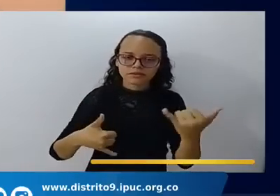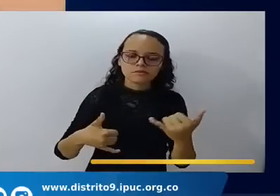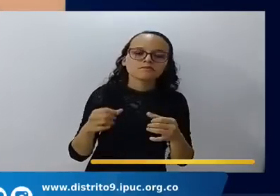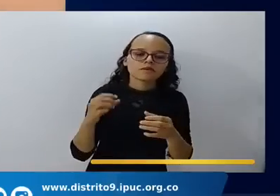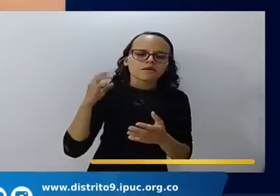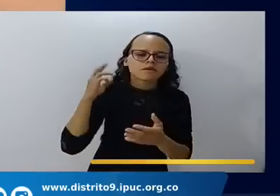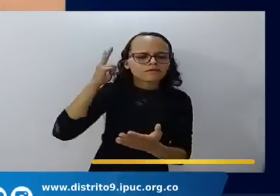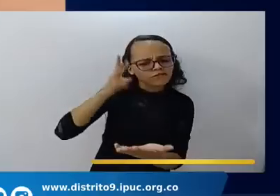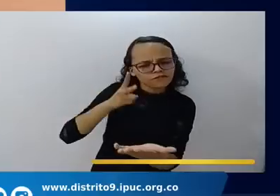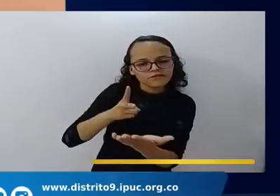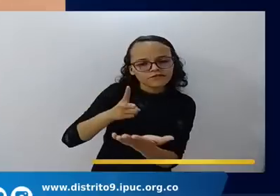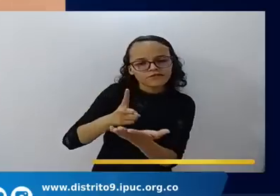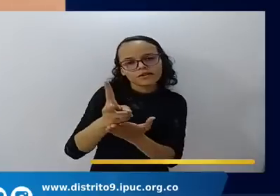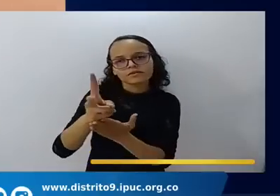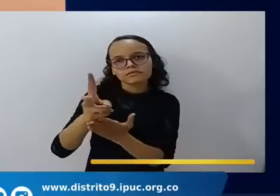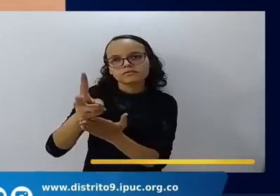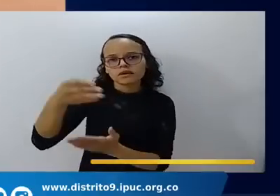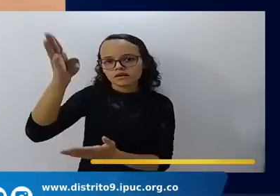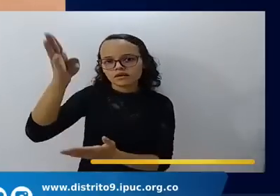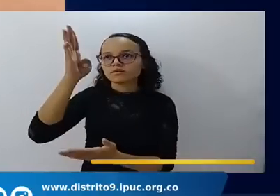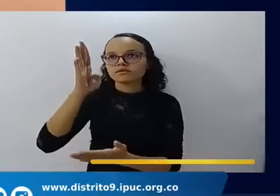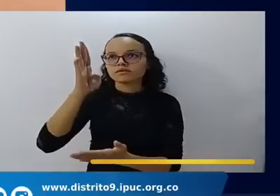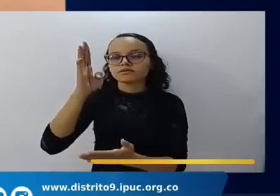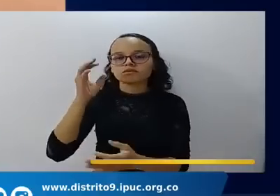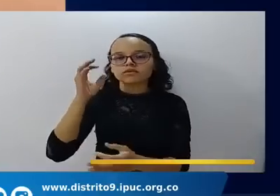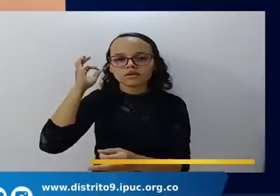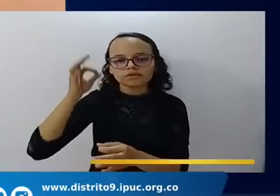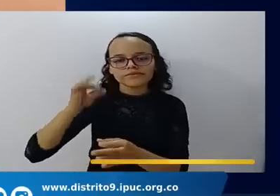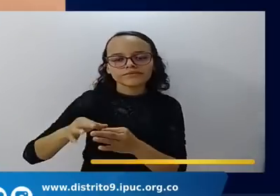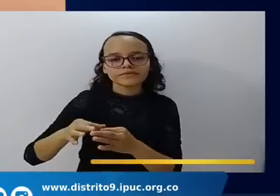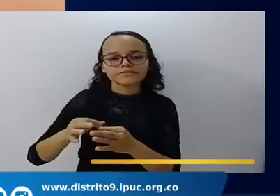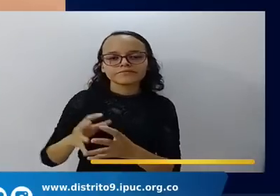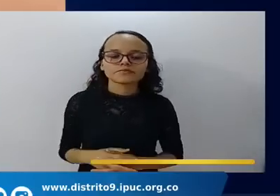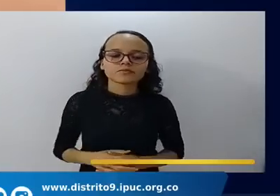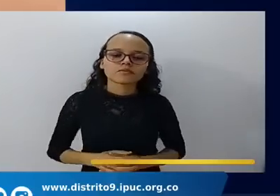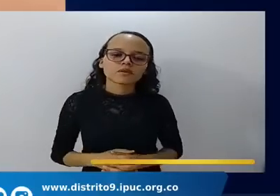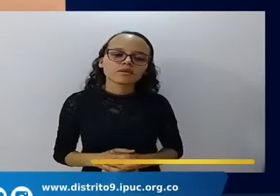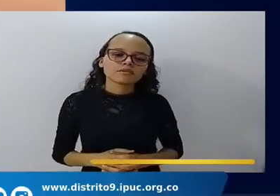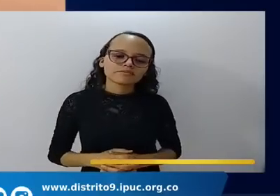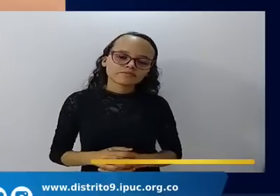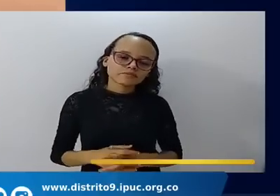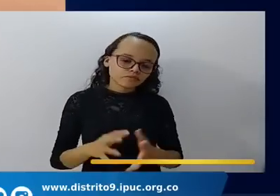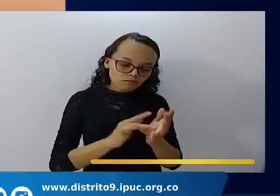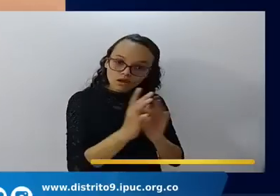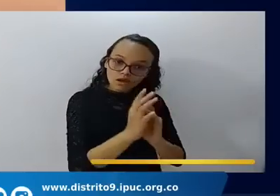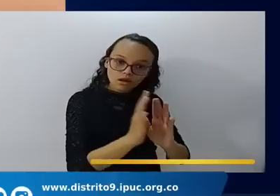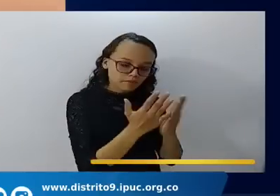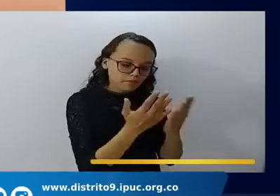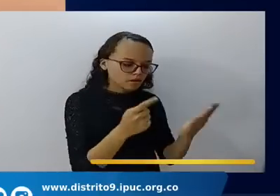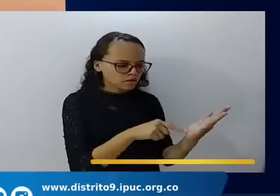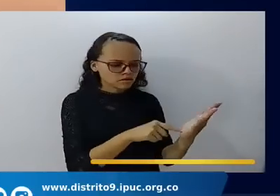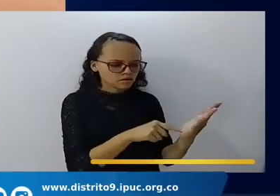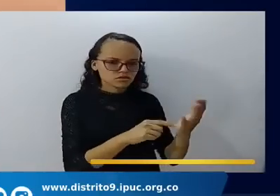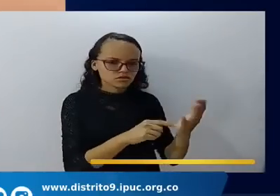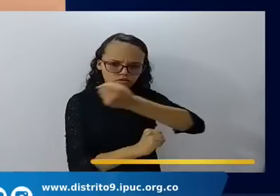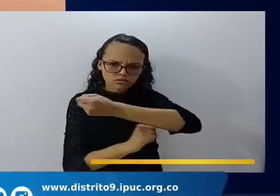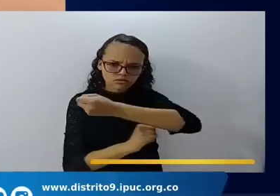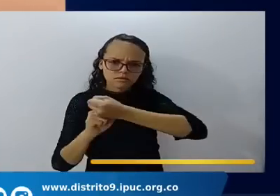fiel a esa fe a la doctrina a lo que hemos